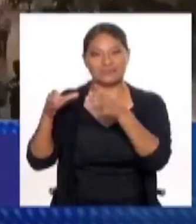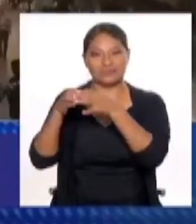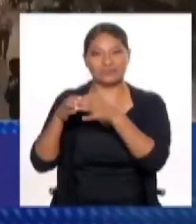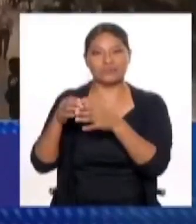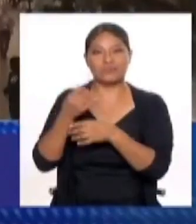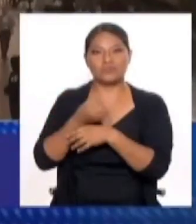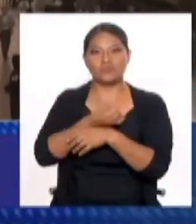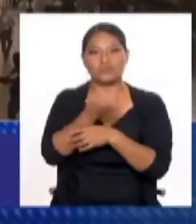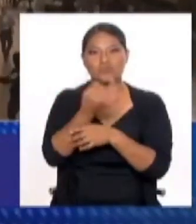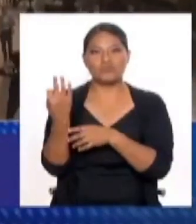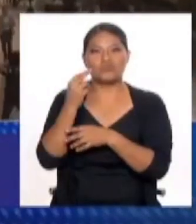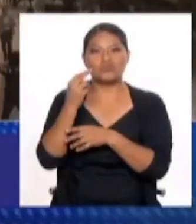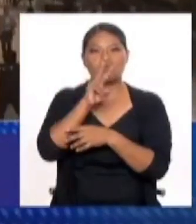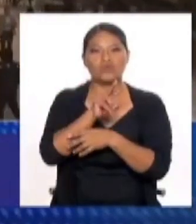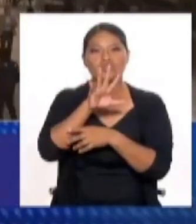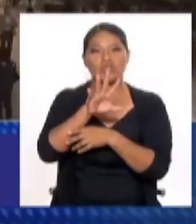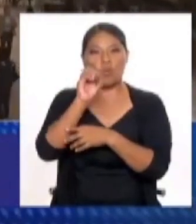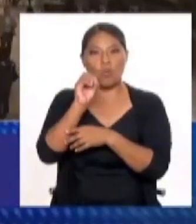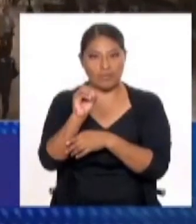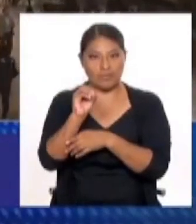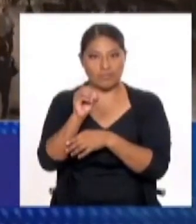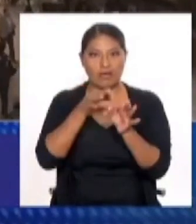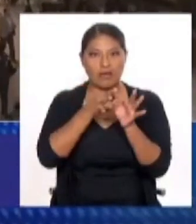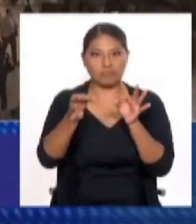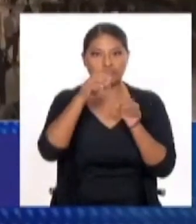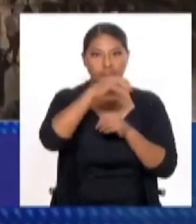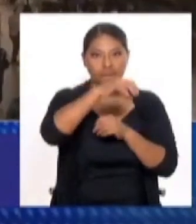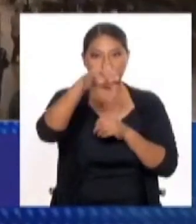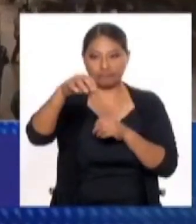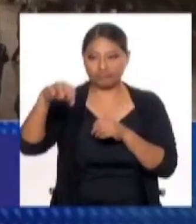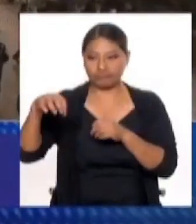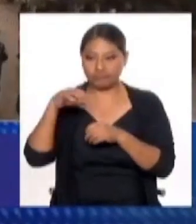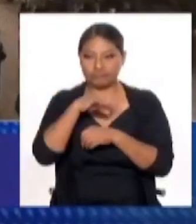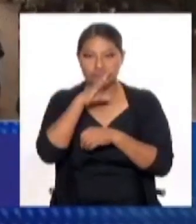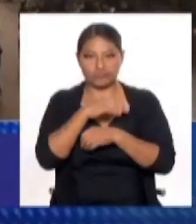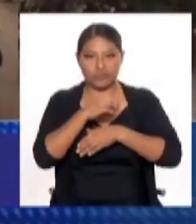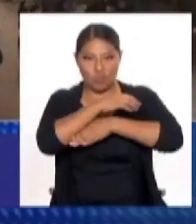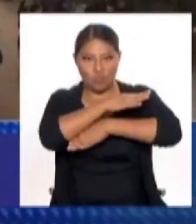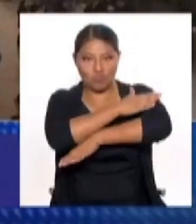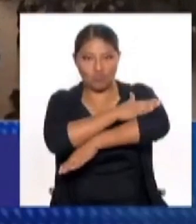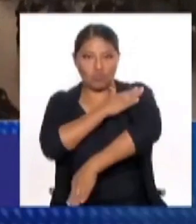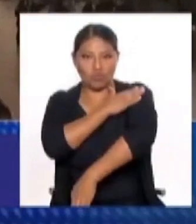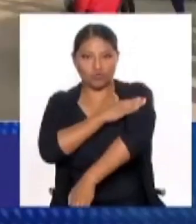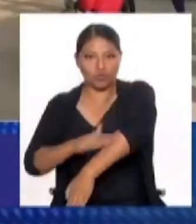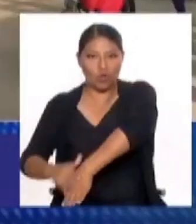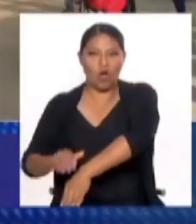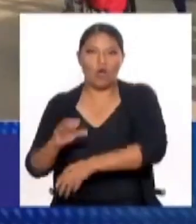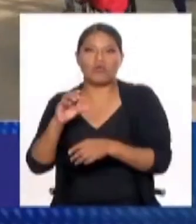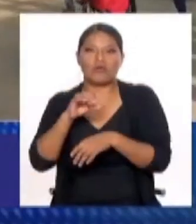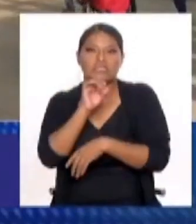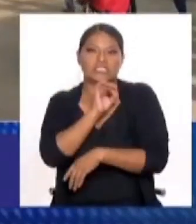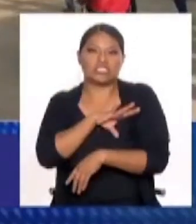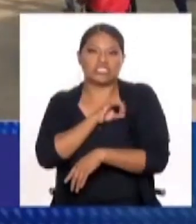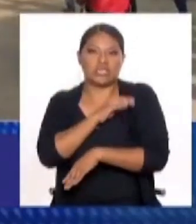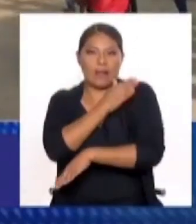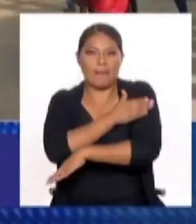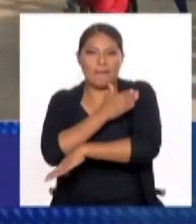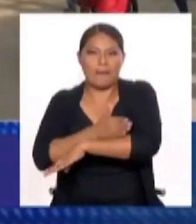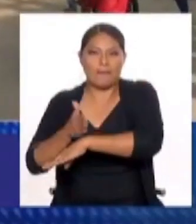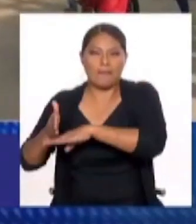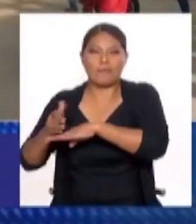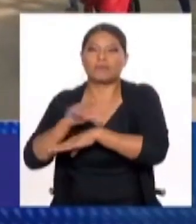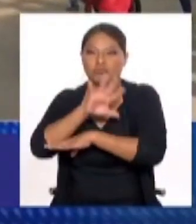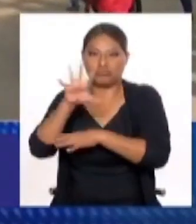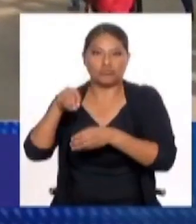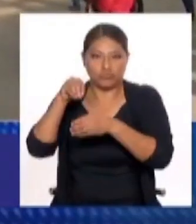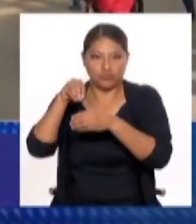municipios de los 346 votaron preferencialmente en el Partido Republicano, lo que muestra, y